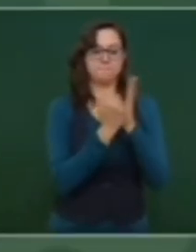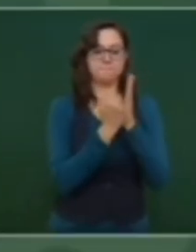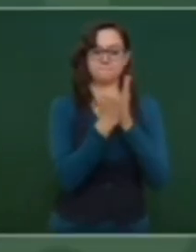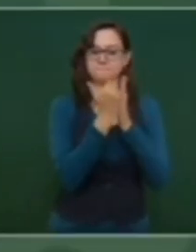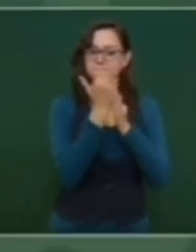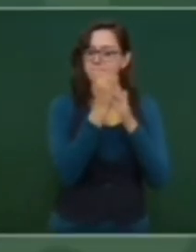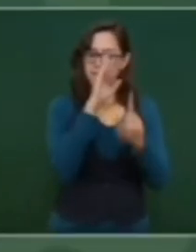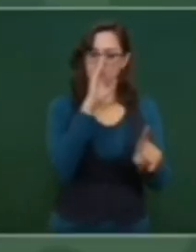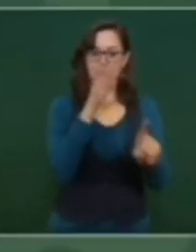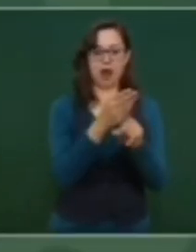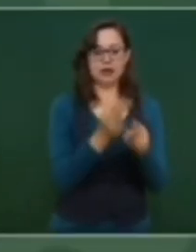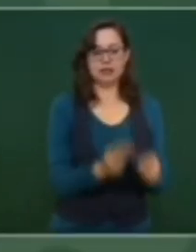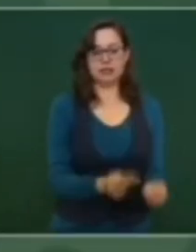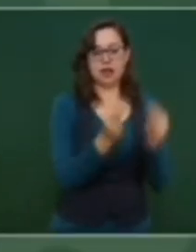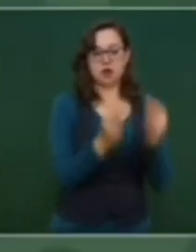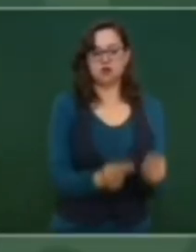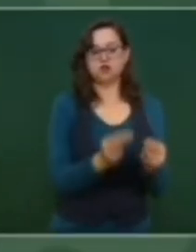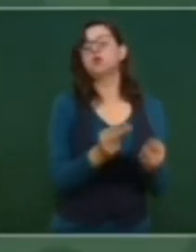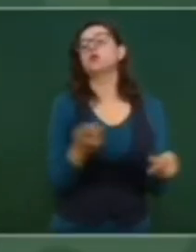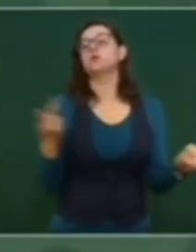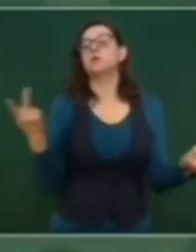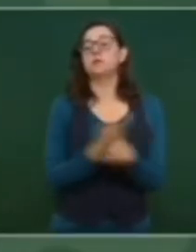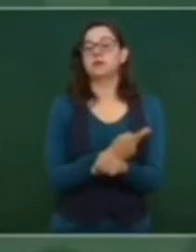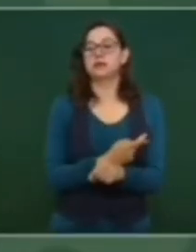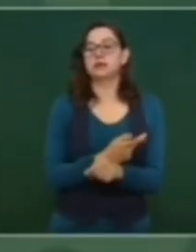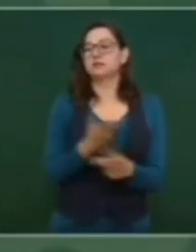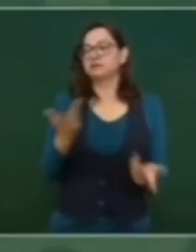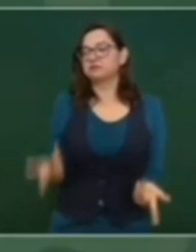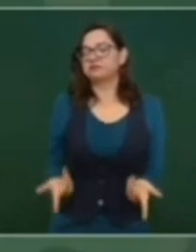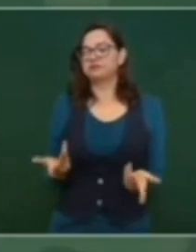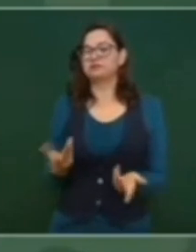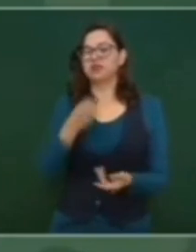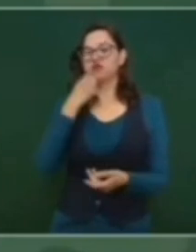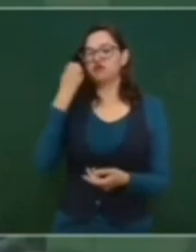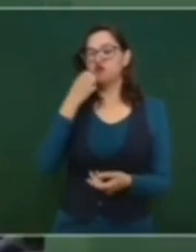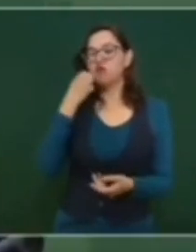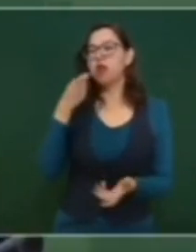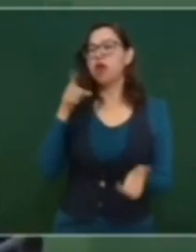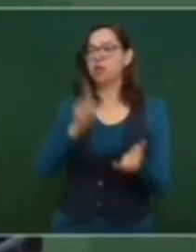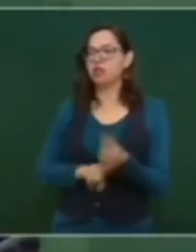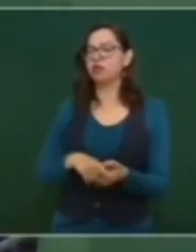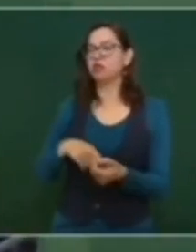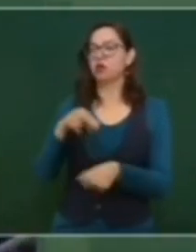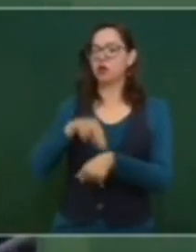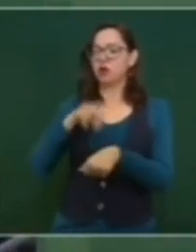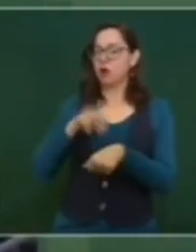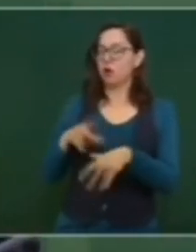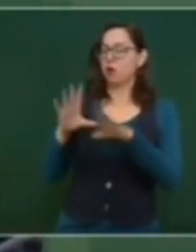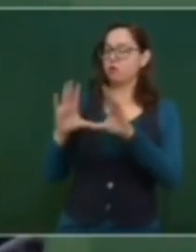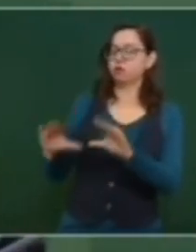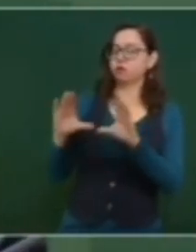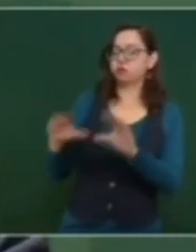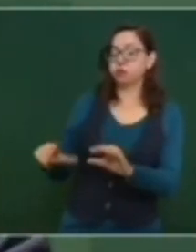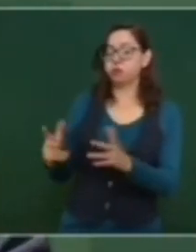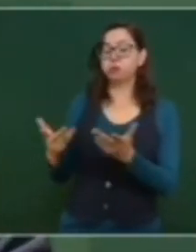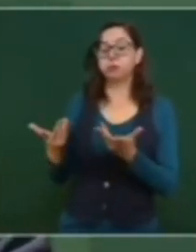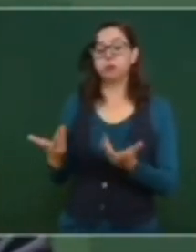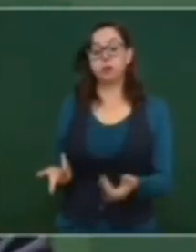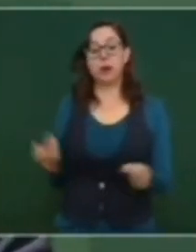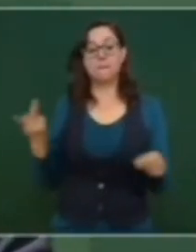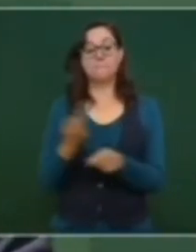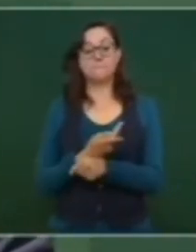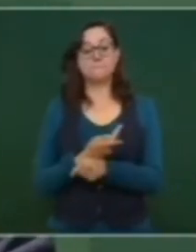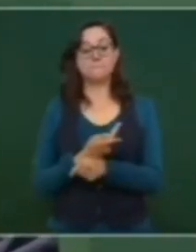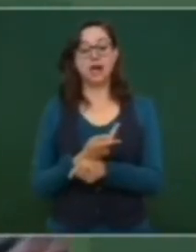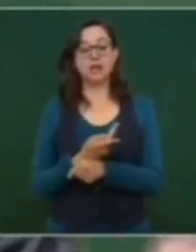Y se invirtió poco en el desarrollo de personal, cuando el propio doctor Soberón fue rector de la Universidad Nacional